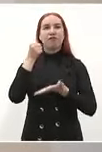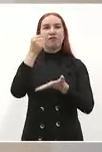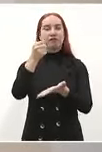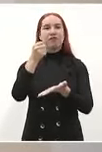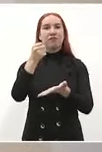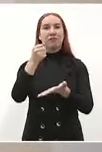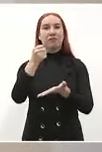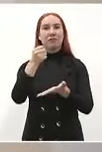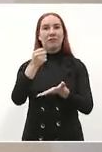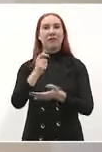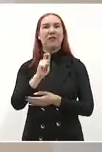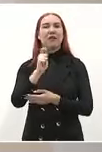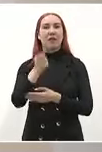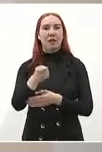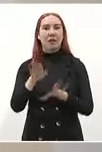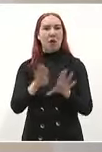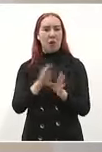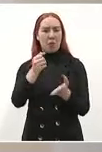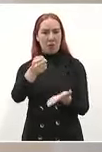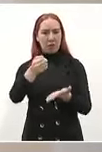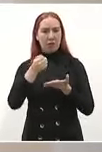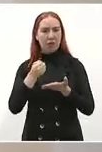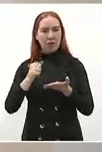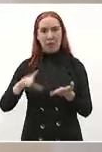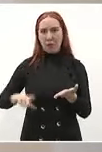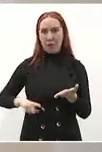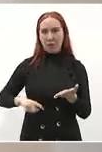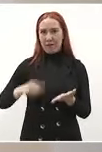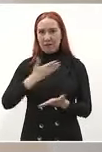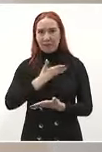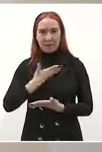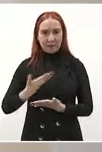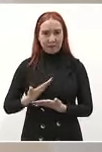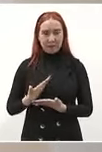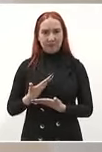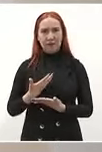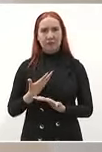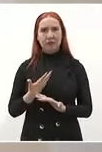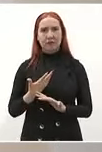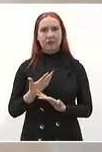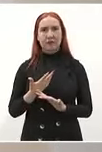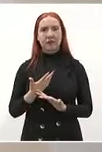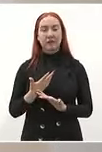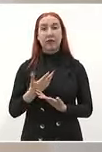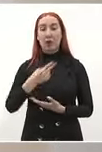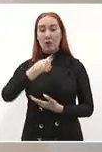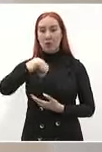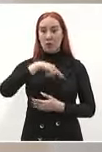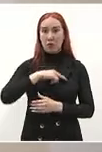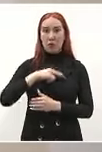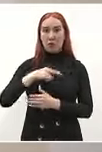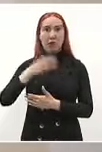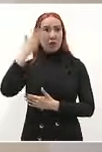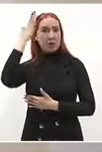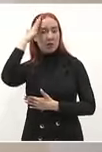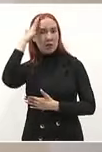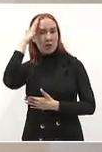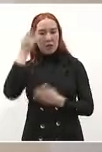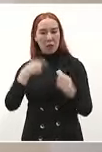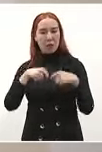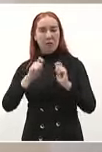el presupuesto no es del gobierno no es de nosotros los funcionarios nosotros somos simplemente